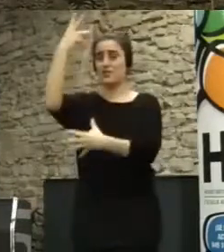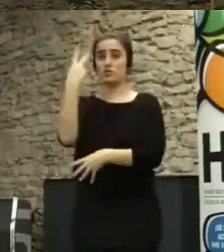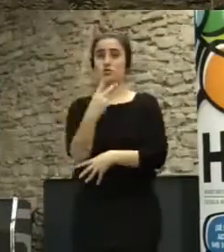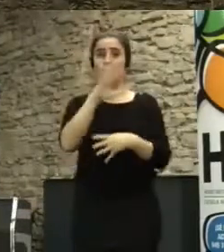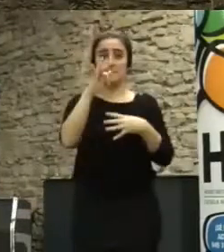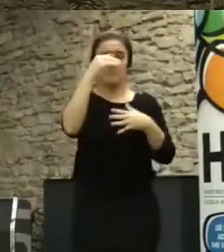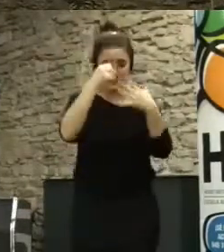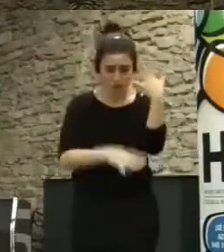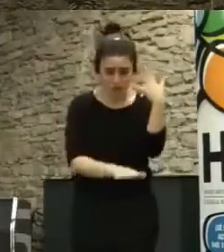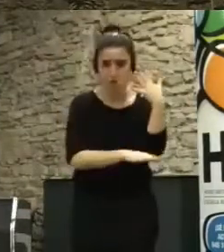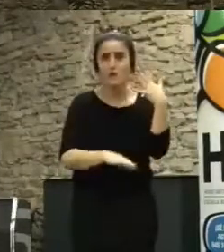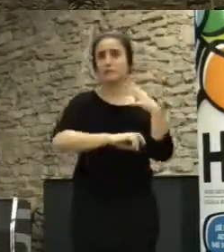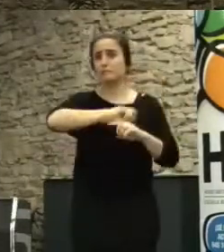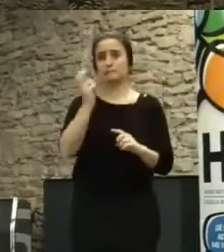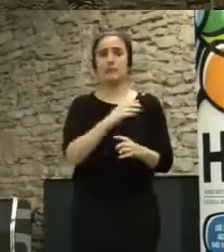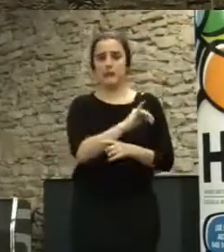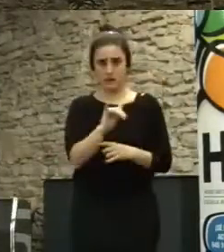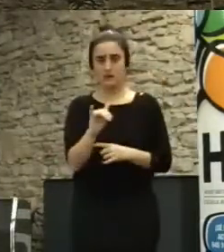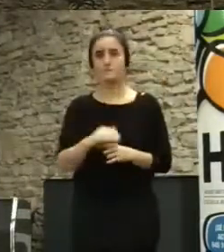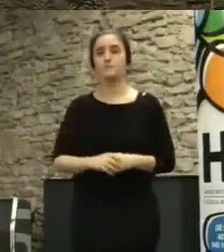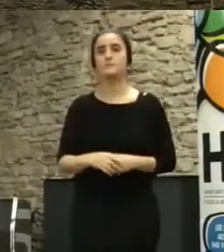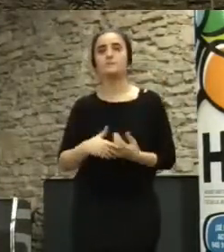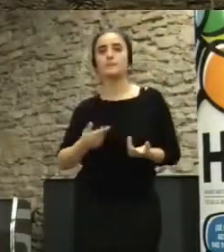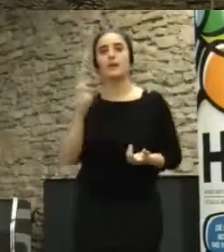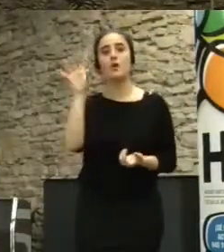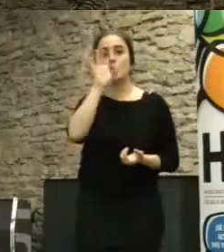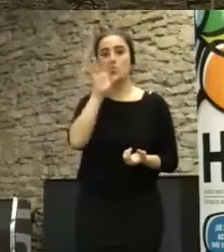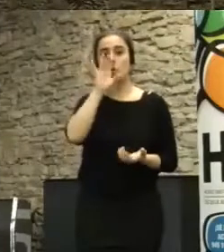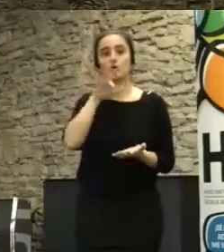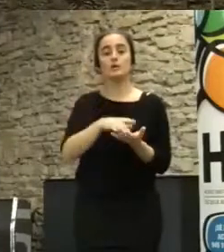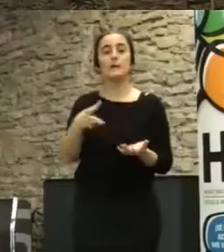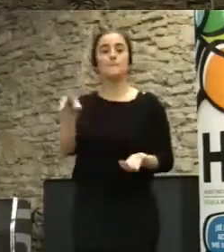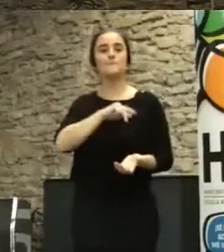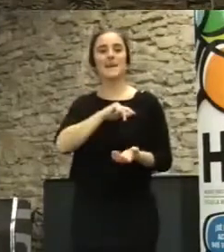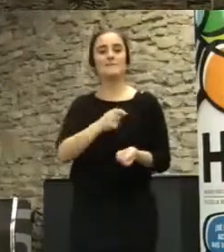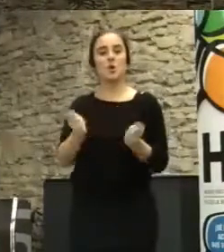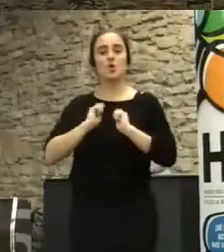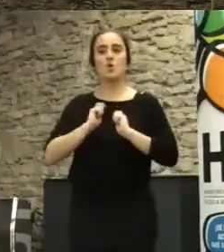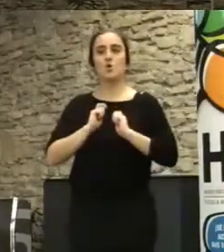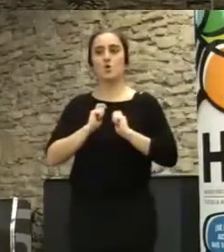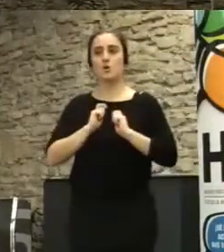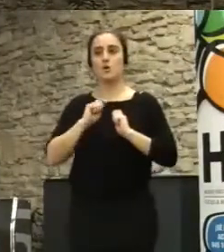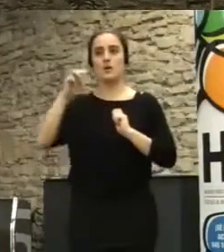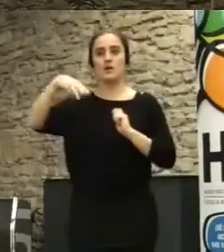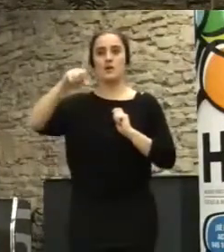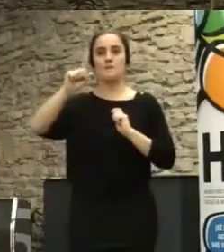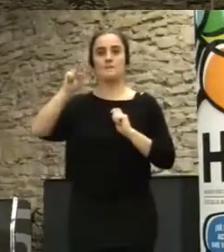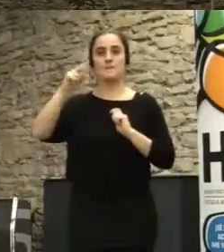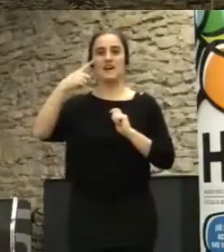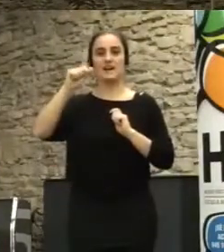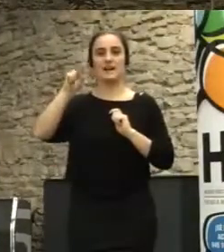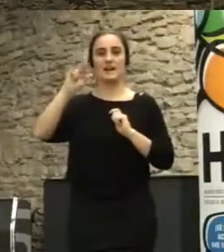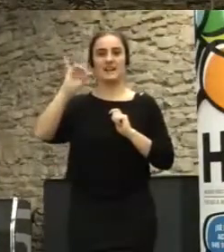un sótano, más un sótano. Bueno, curiosamente le dieron el premio, nos dieron el premio de Margarita de Holanda en el